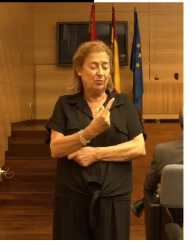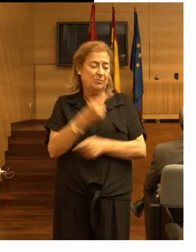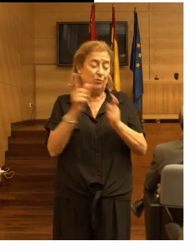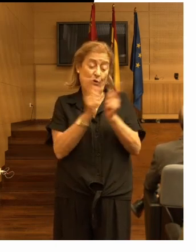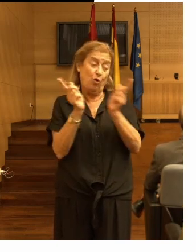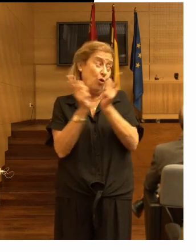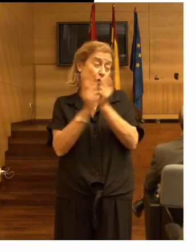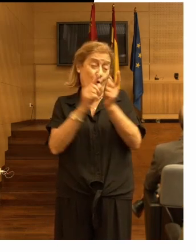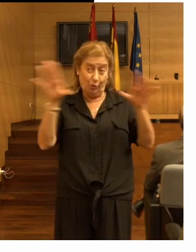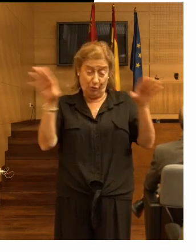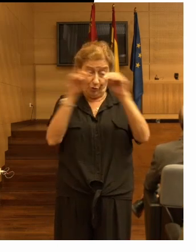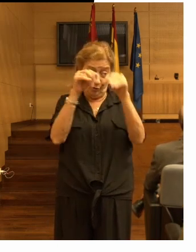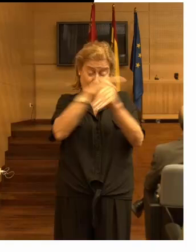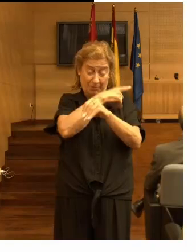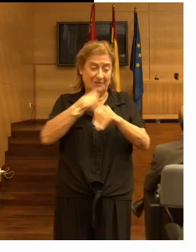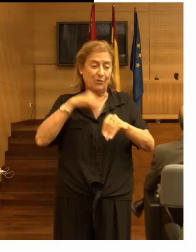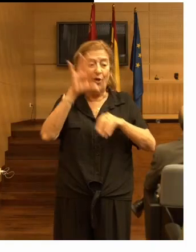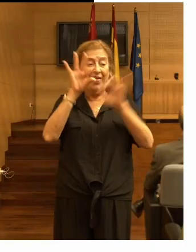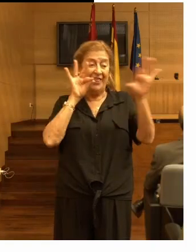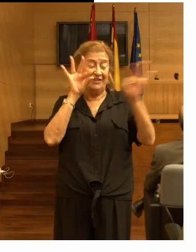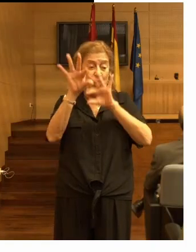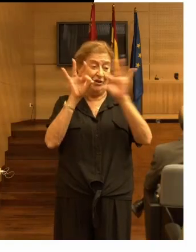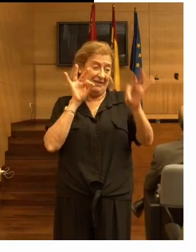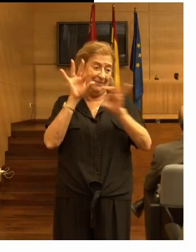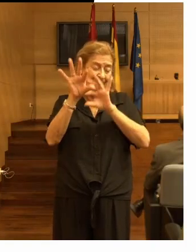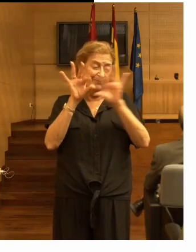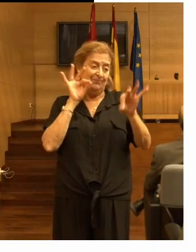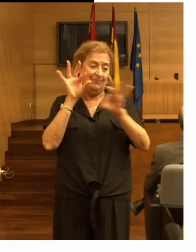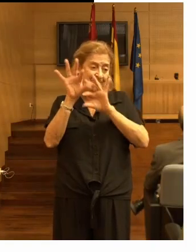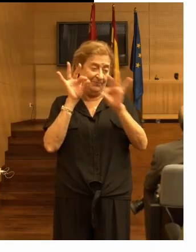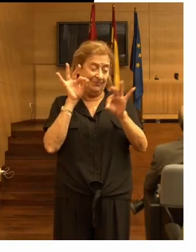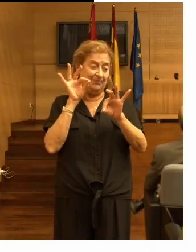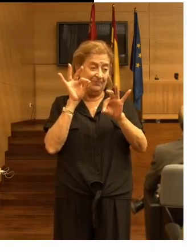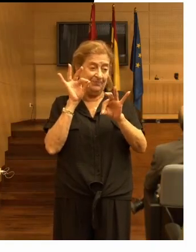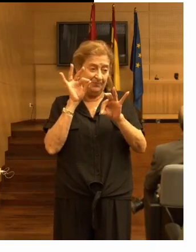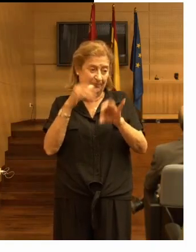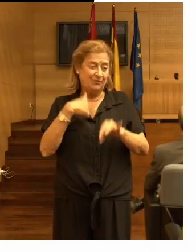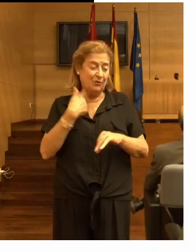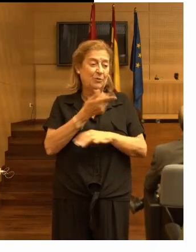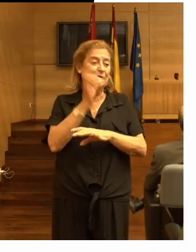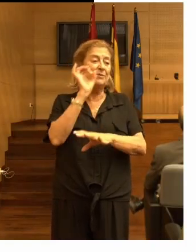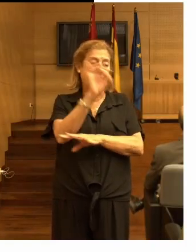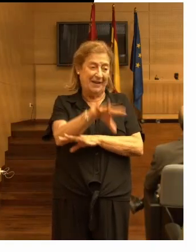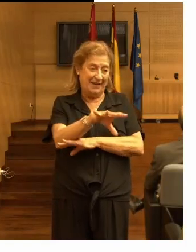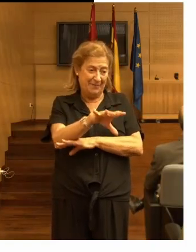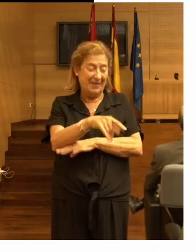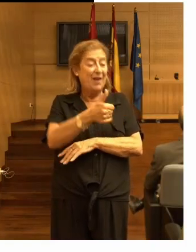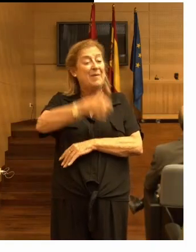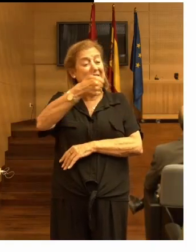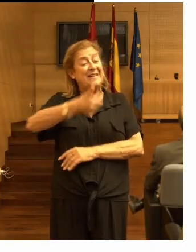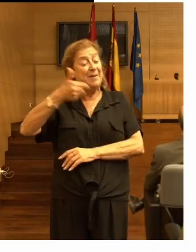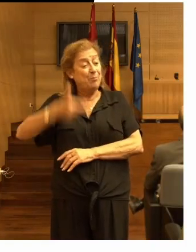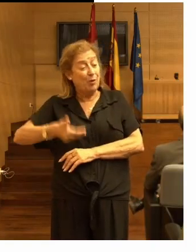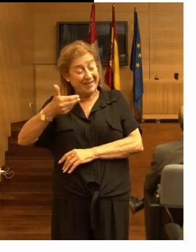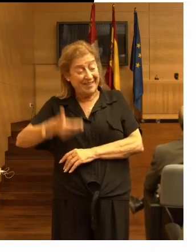de las decisiones que os enviaré lo más importante